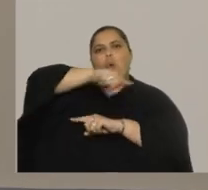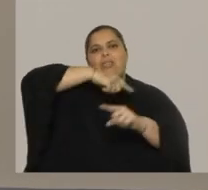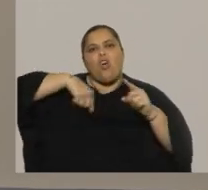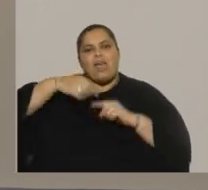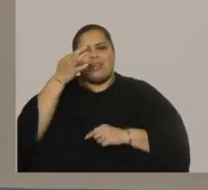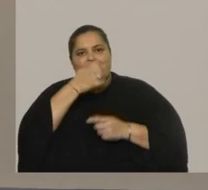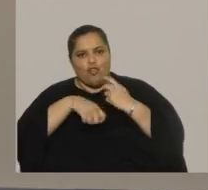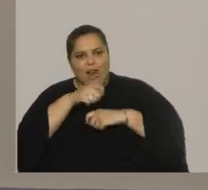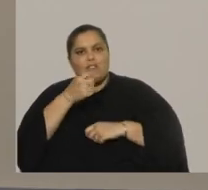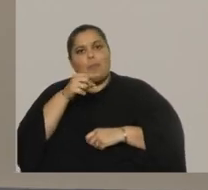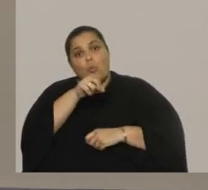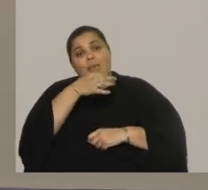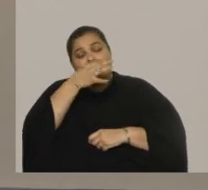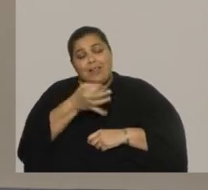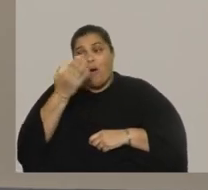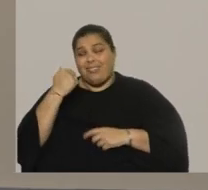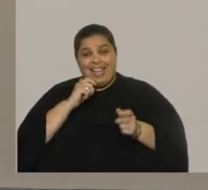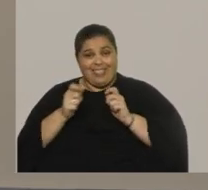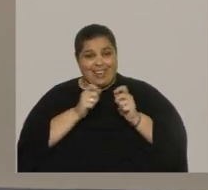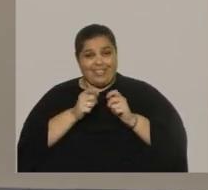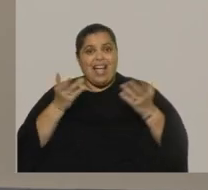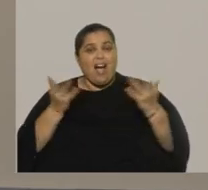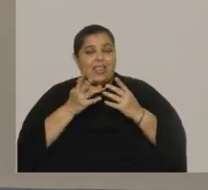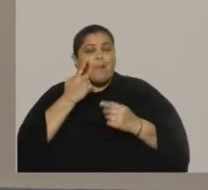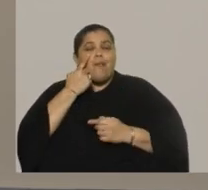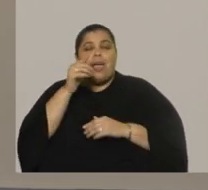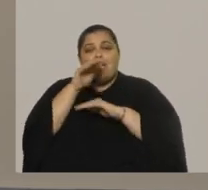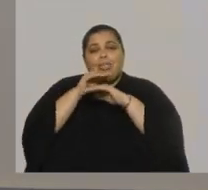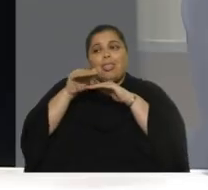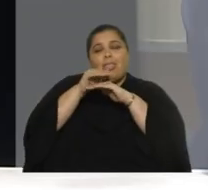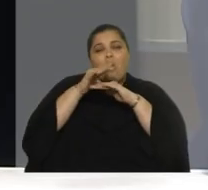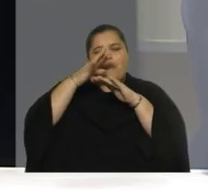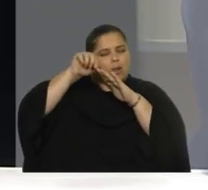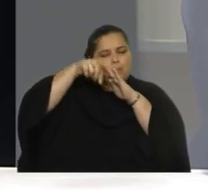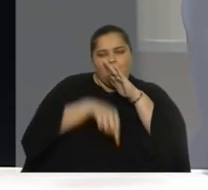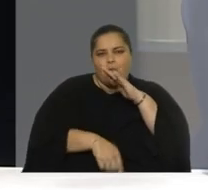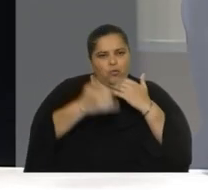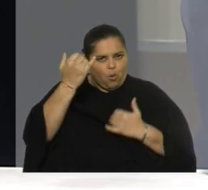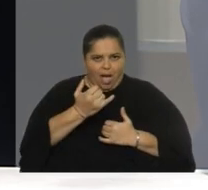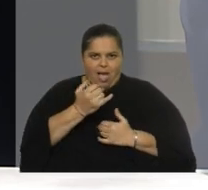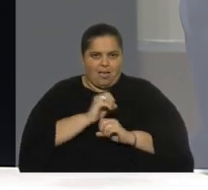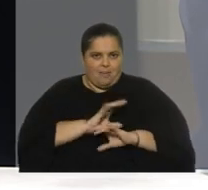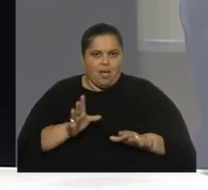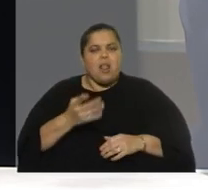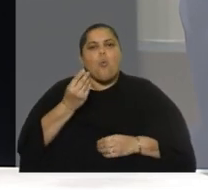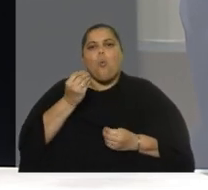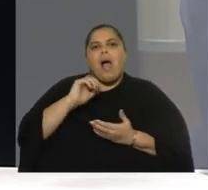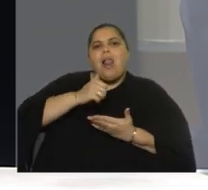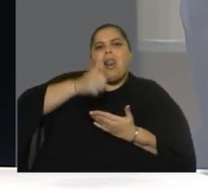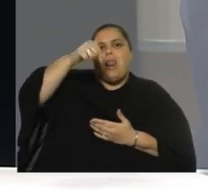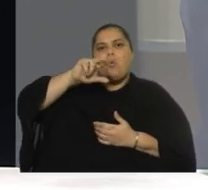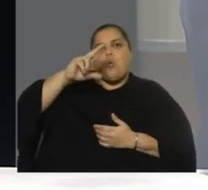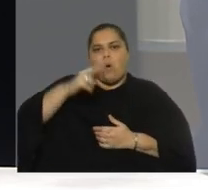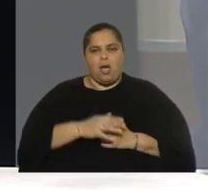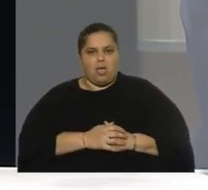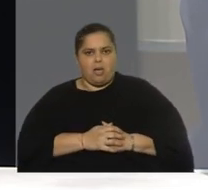también ha señalado en otras entrevistas que lo que estamos viendo es la punta del iceberg ¿qué más hay? ¿en qué posición está Uruguay? Uruguay está